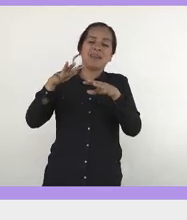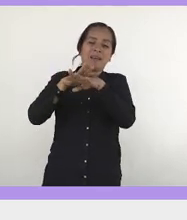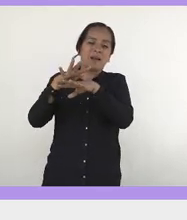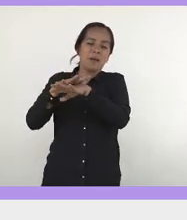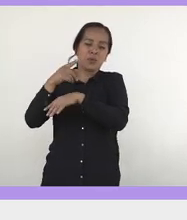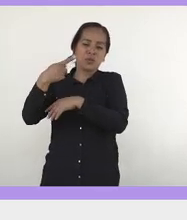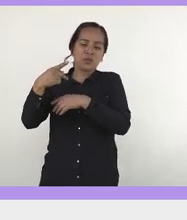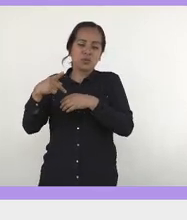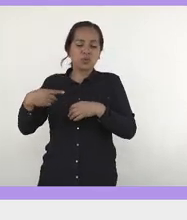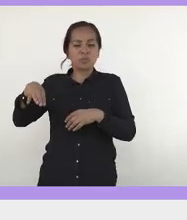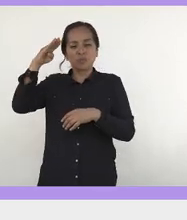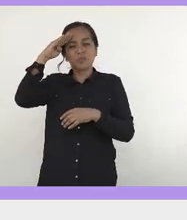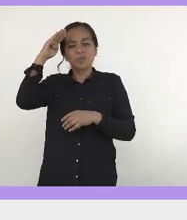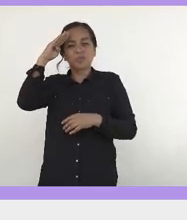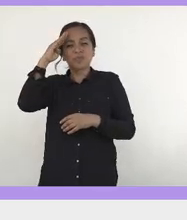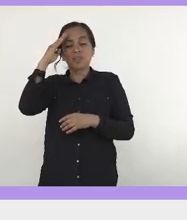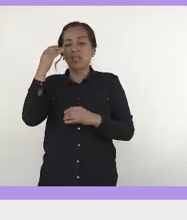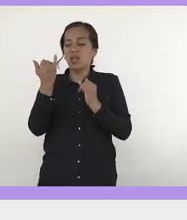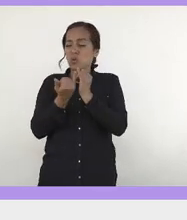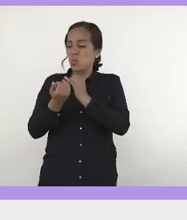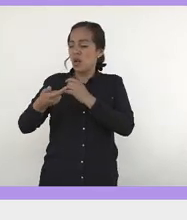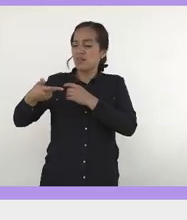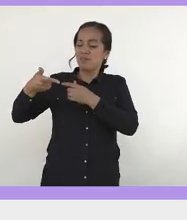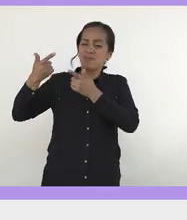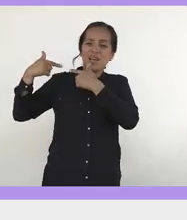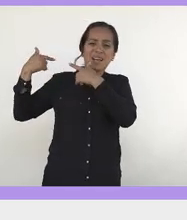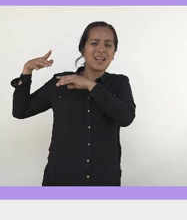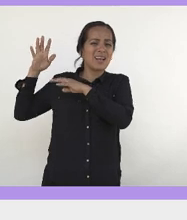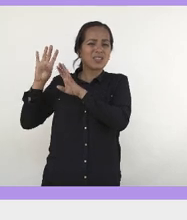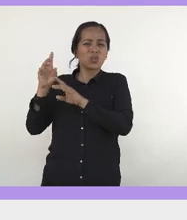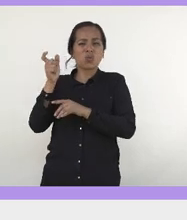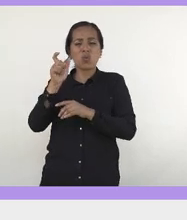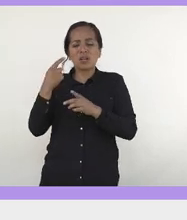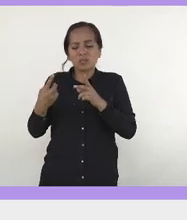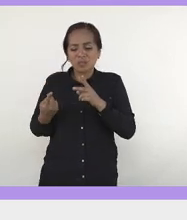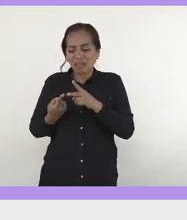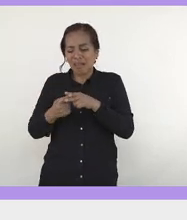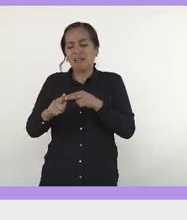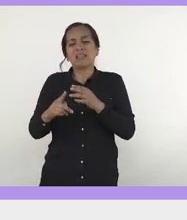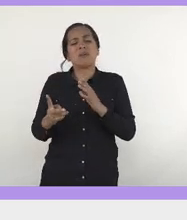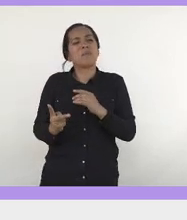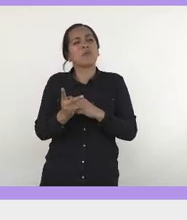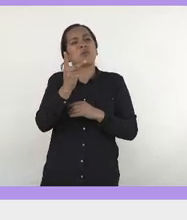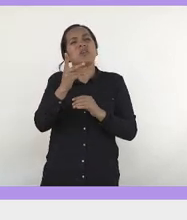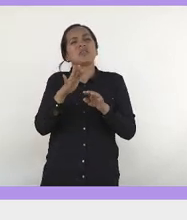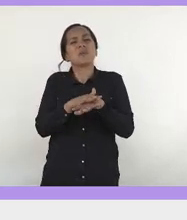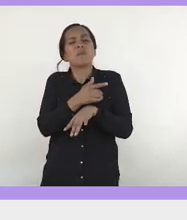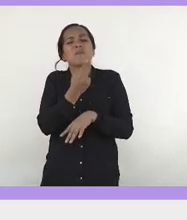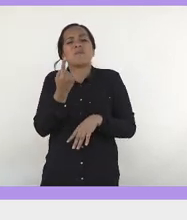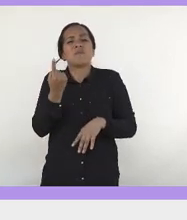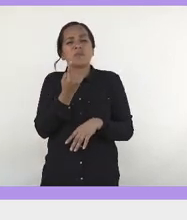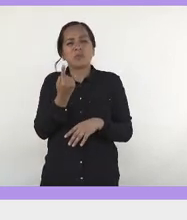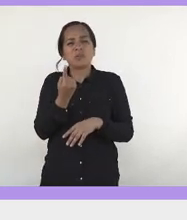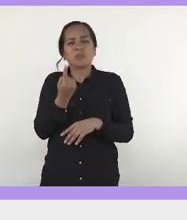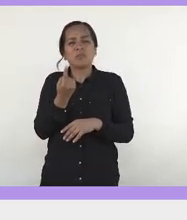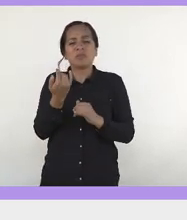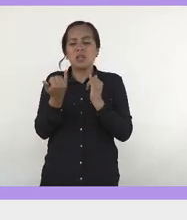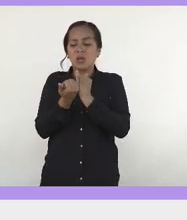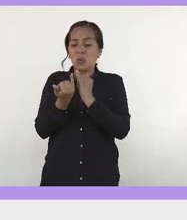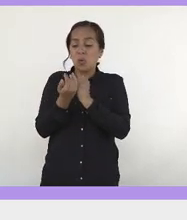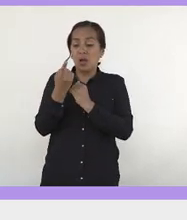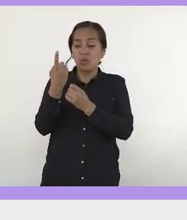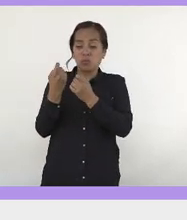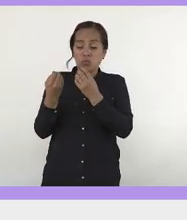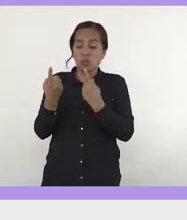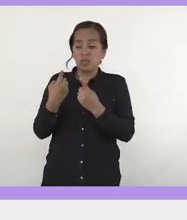Y sobre las generaciones anteriores, también siento que en el momento en que cuestionas, muchas y muchos también empiezan a cambiar. Yo